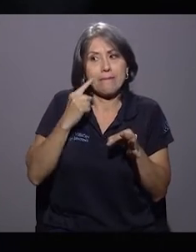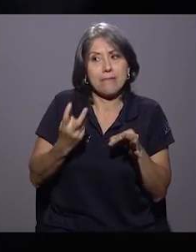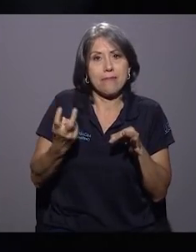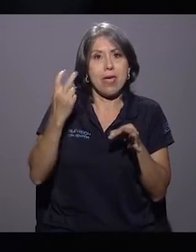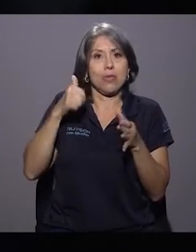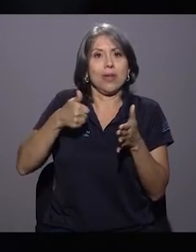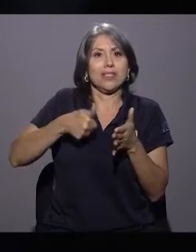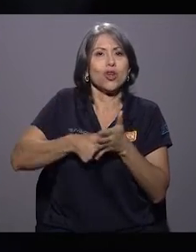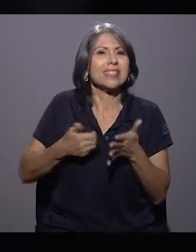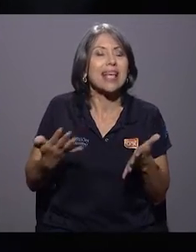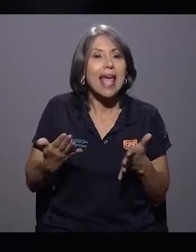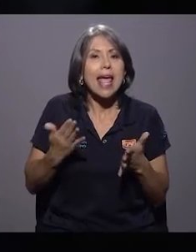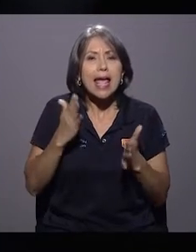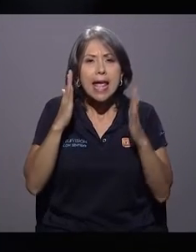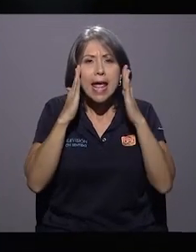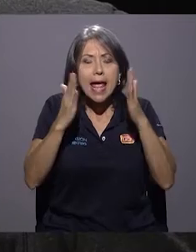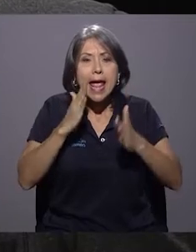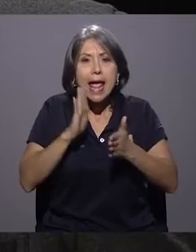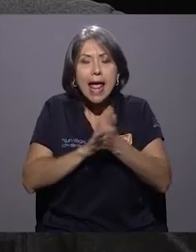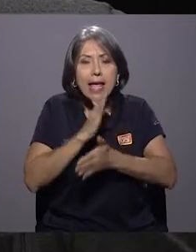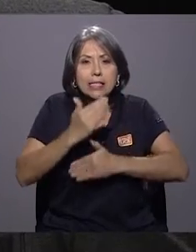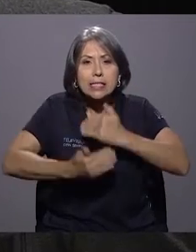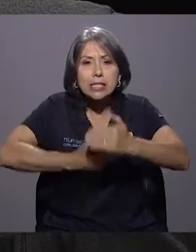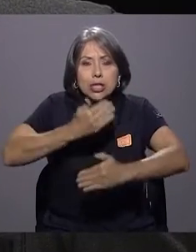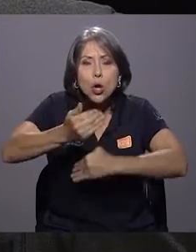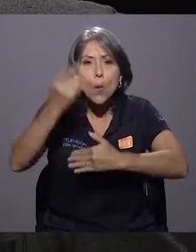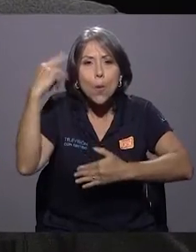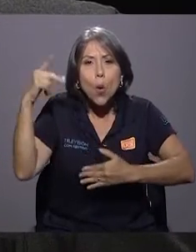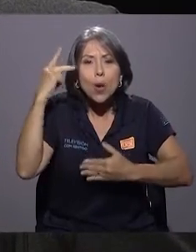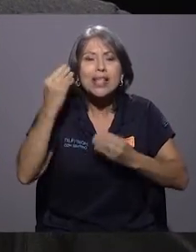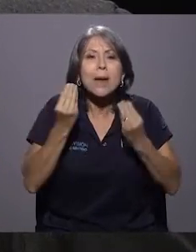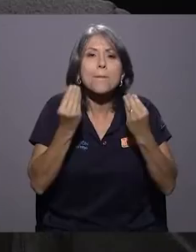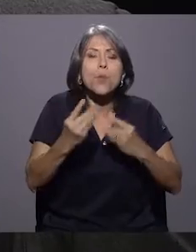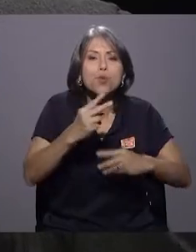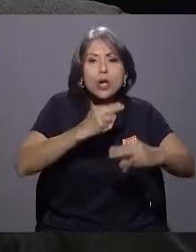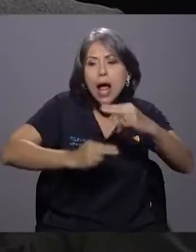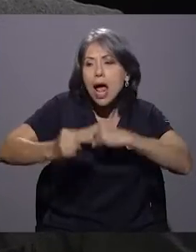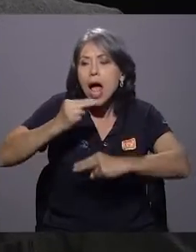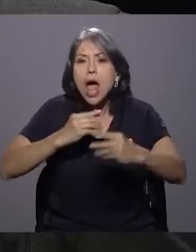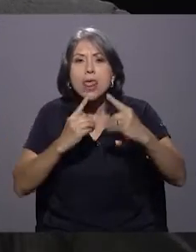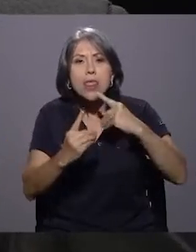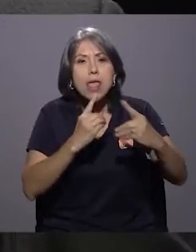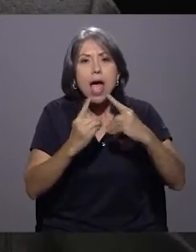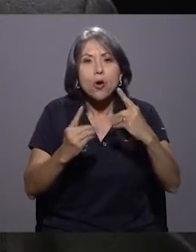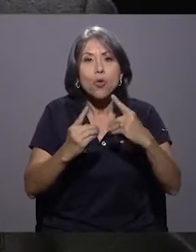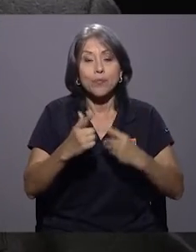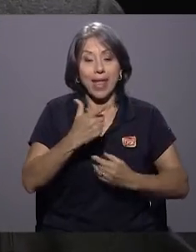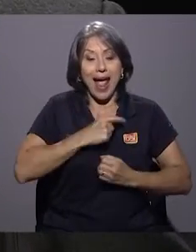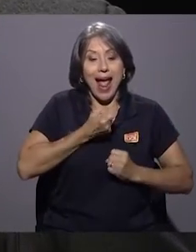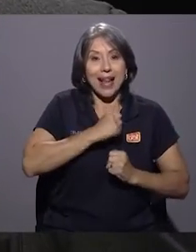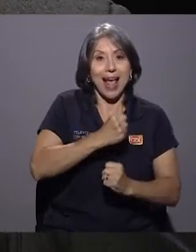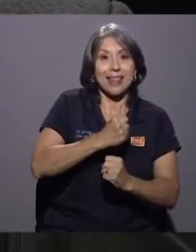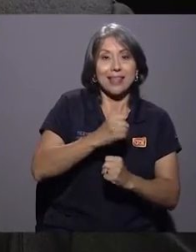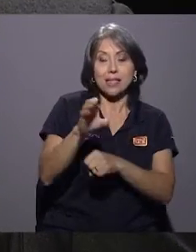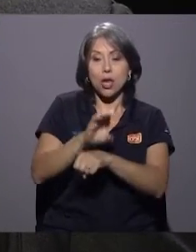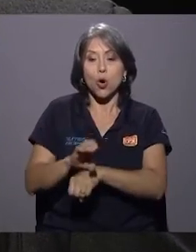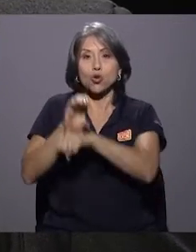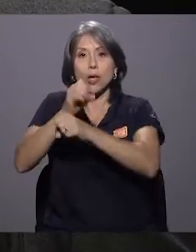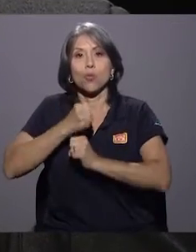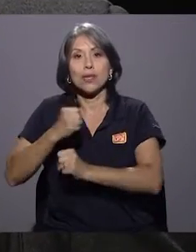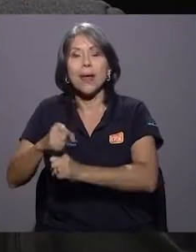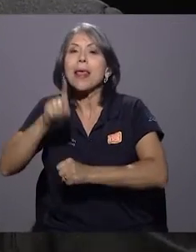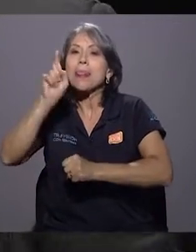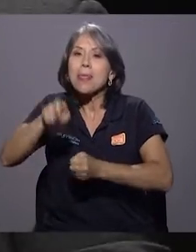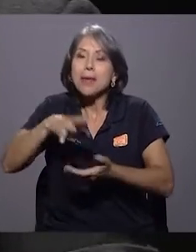de muchísima negociación, de muchísimo diálogo. Los alcaldes y los consejos municipales tienen que aprender a